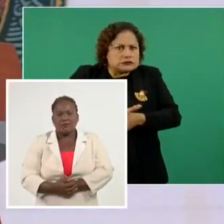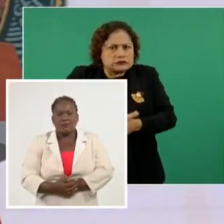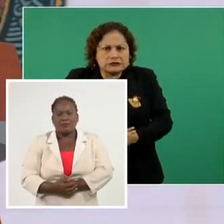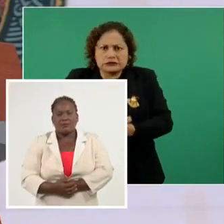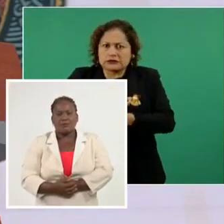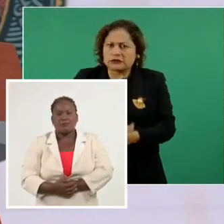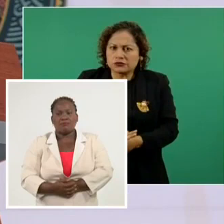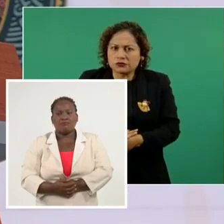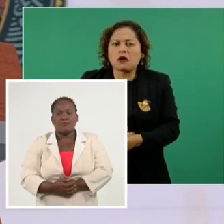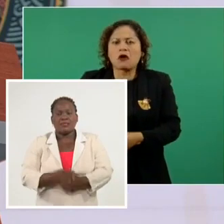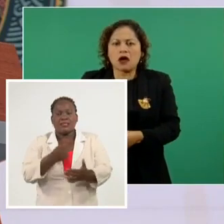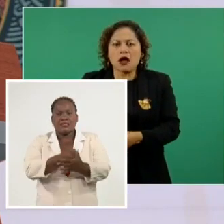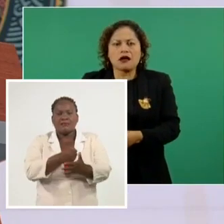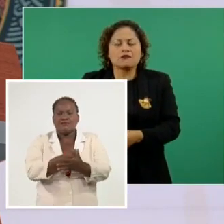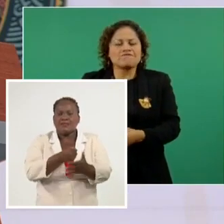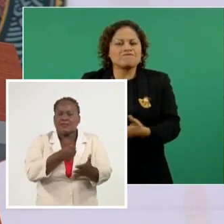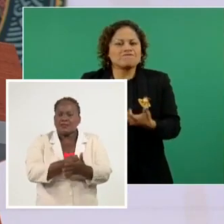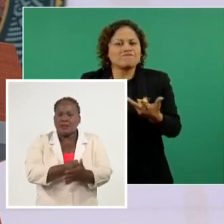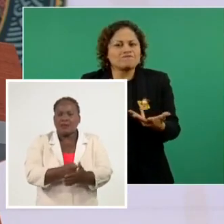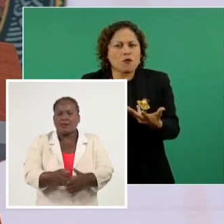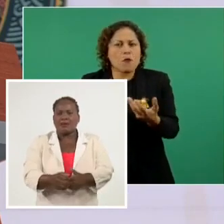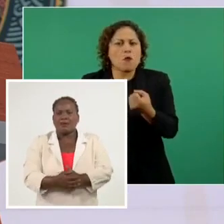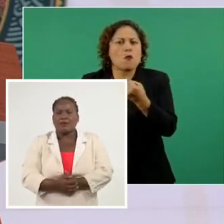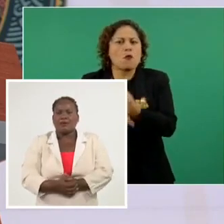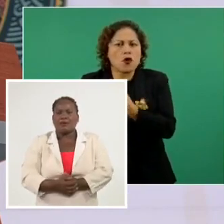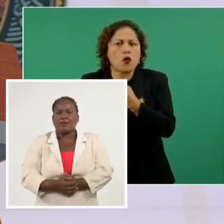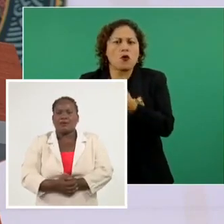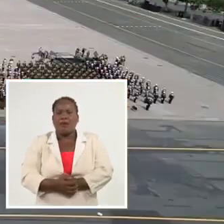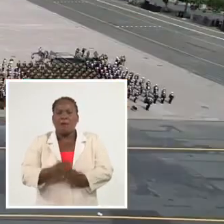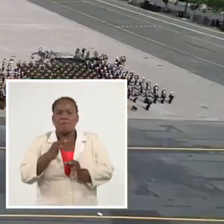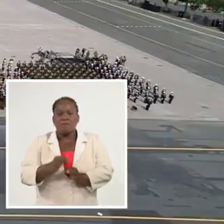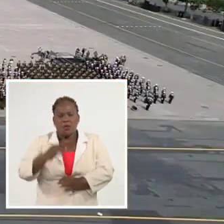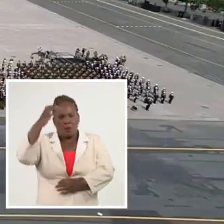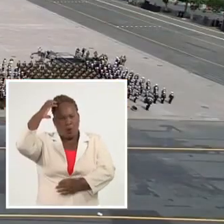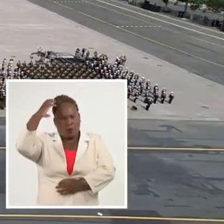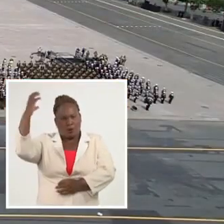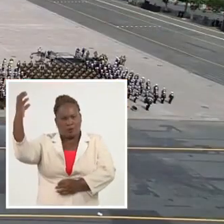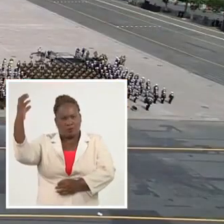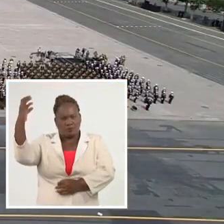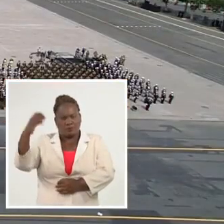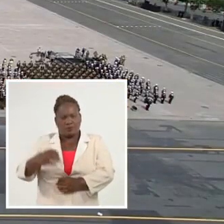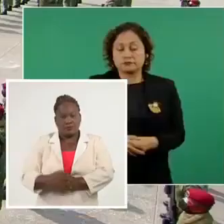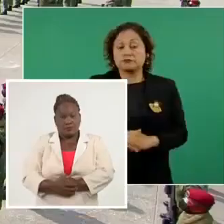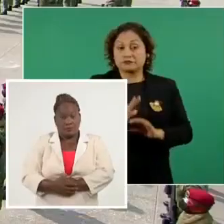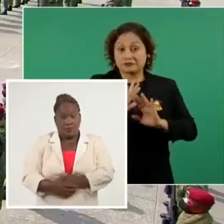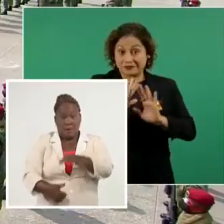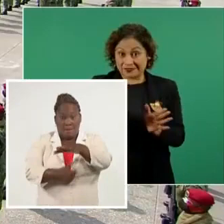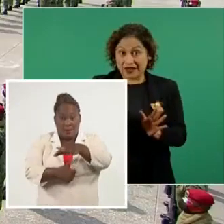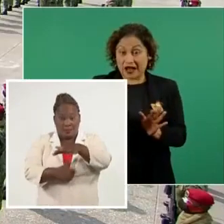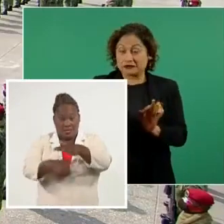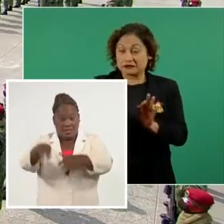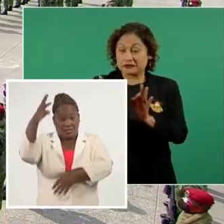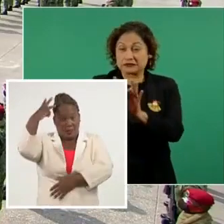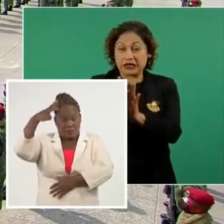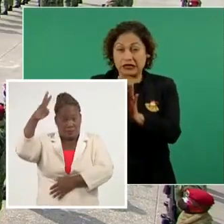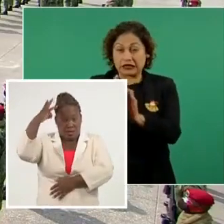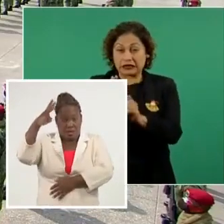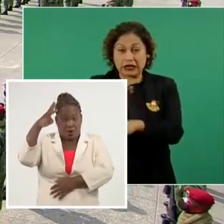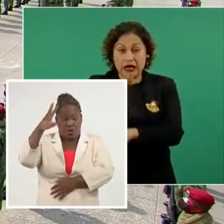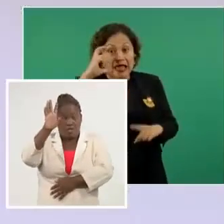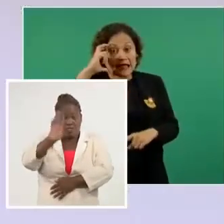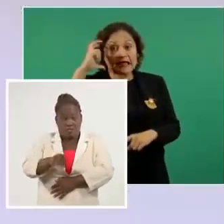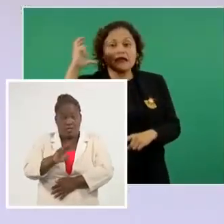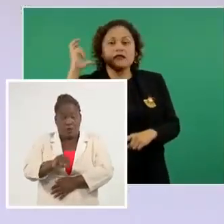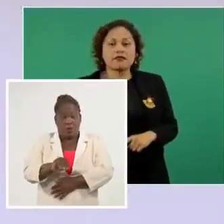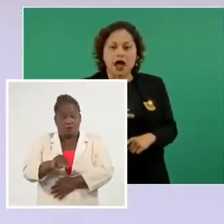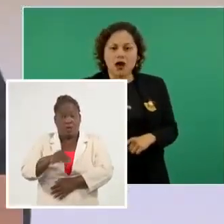tenga que enfrentar a su propio gobierno. El mandatario mexicano consideró al bloqueo como una